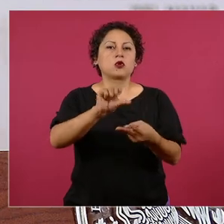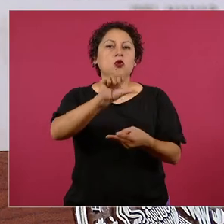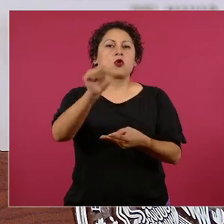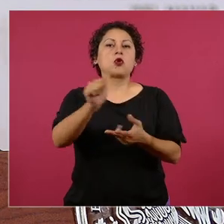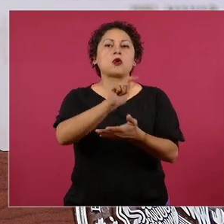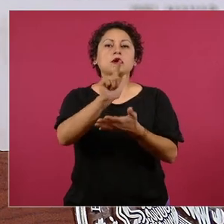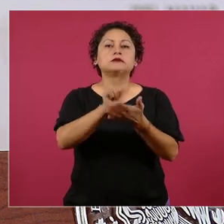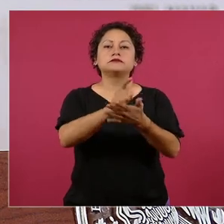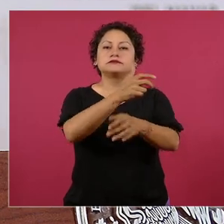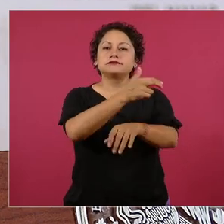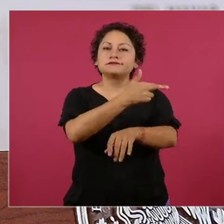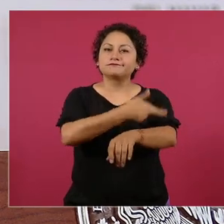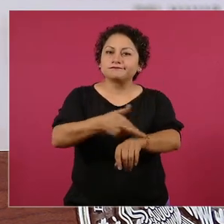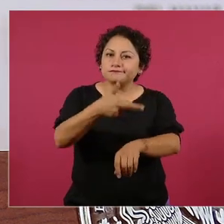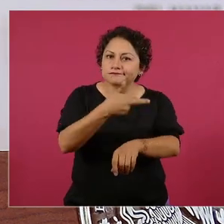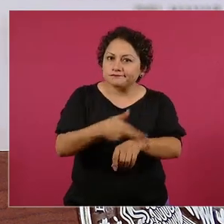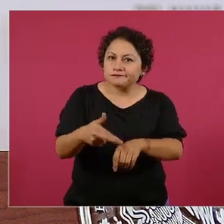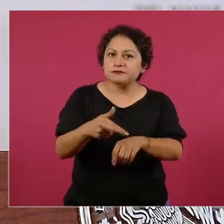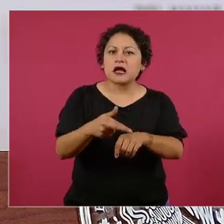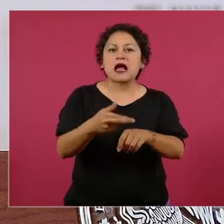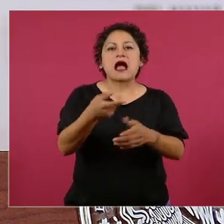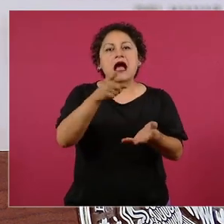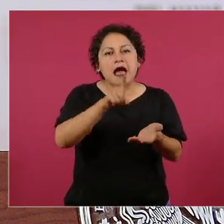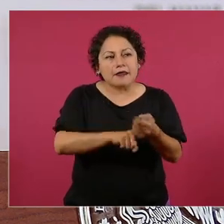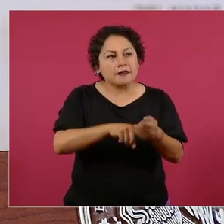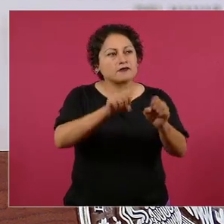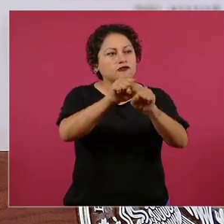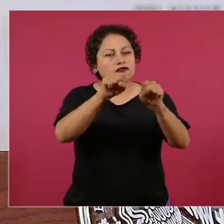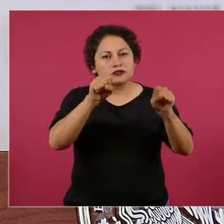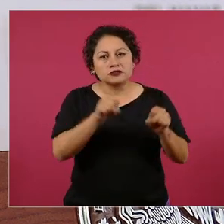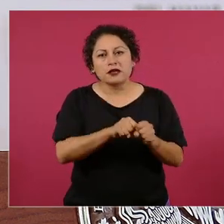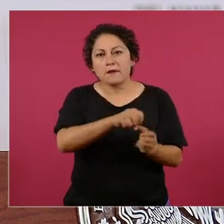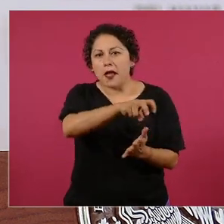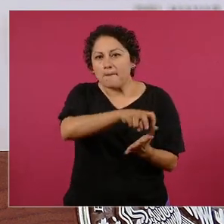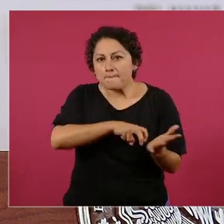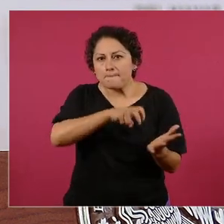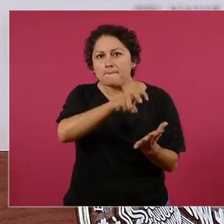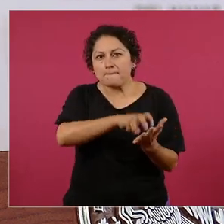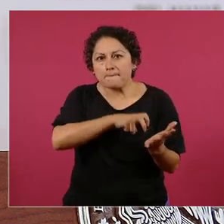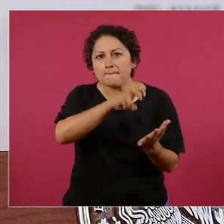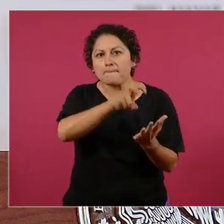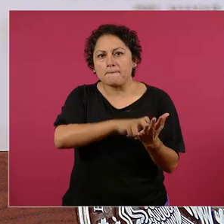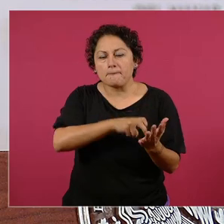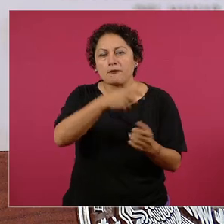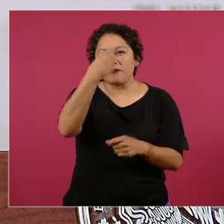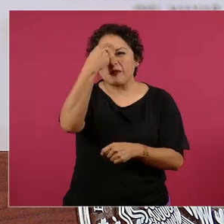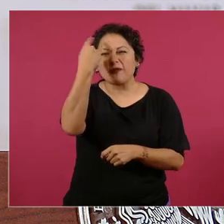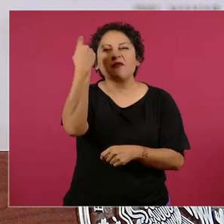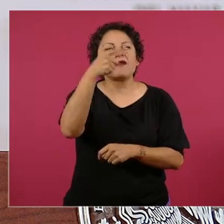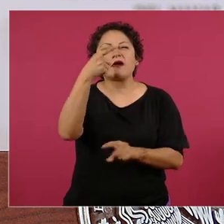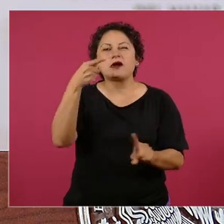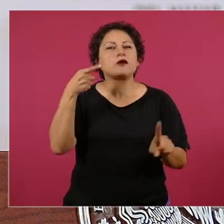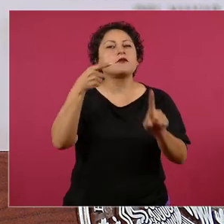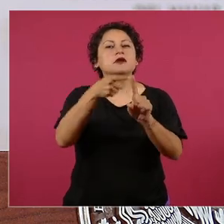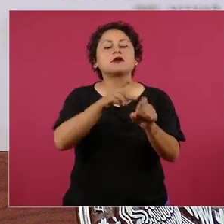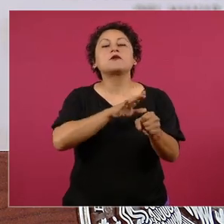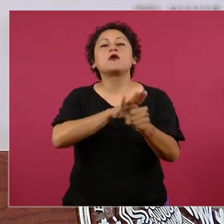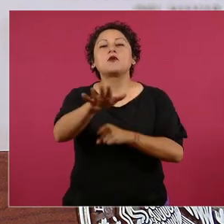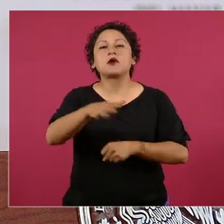Y en esencia, pues era facilitar el saqueo, el robo,